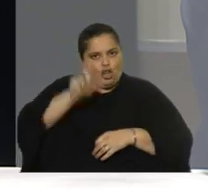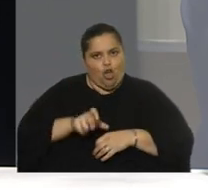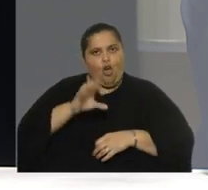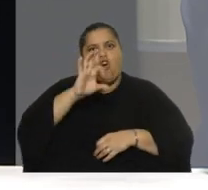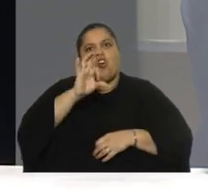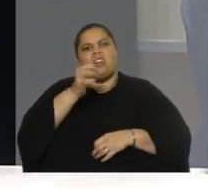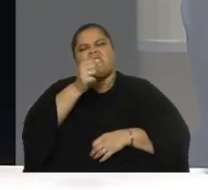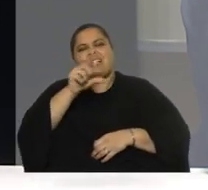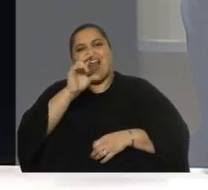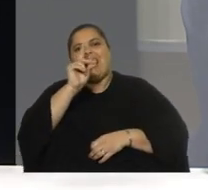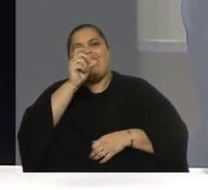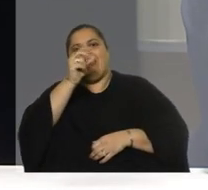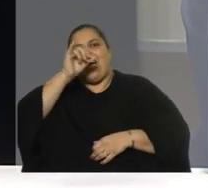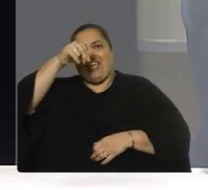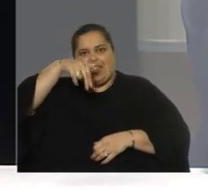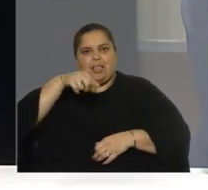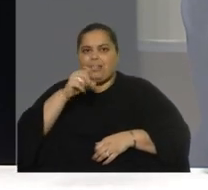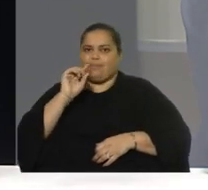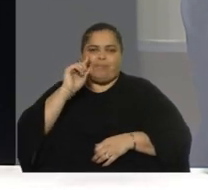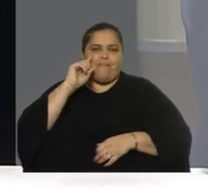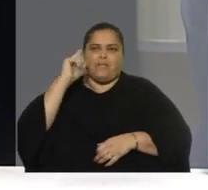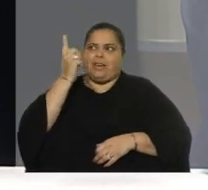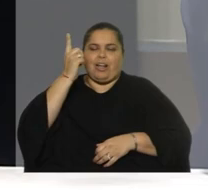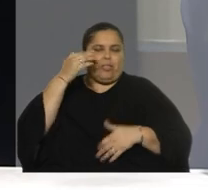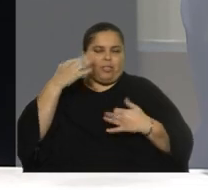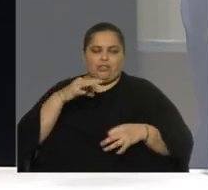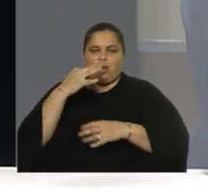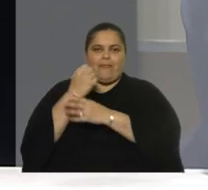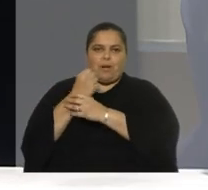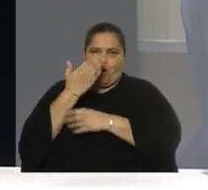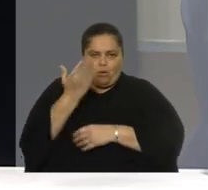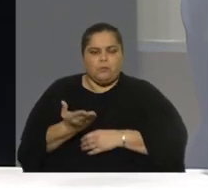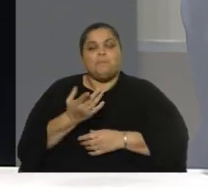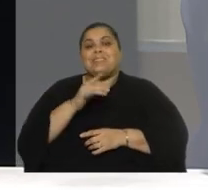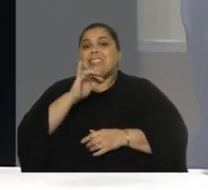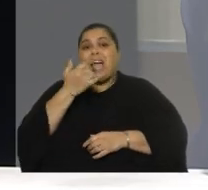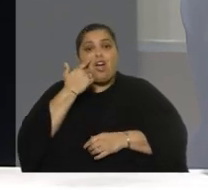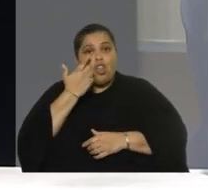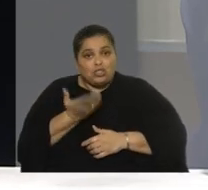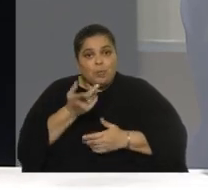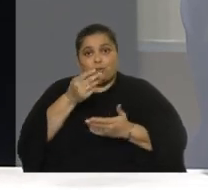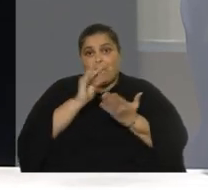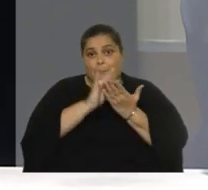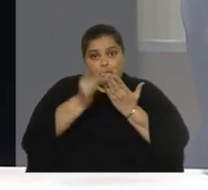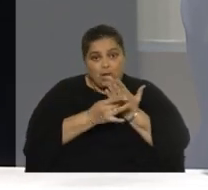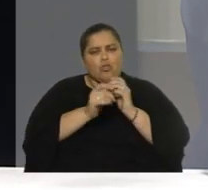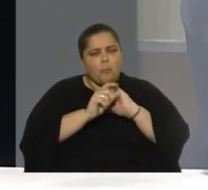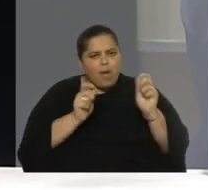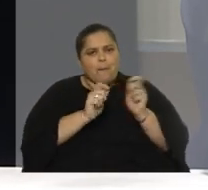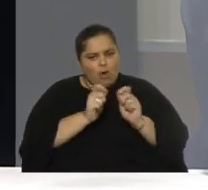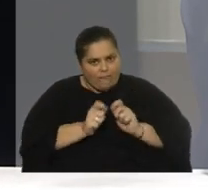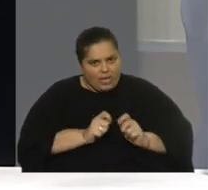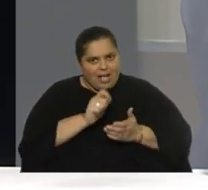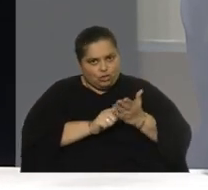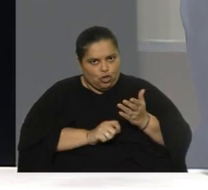Saldain que es internacionalmente reconocido ya conocemos el proyecto se pueden hacer algunas modificaciones y